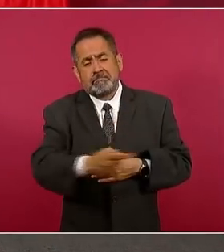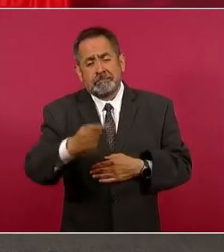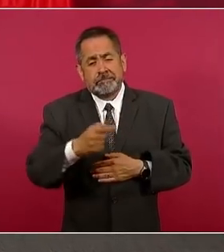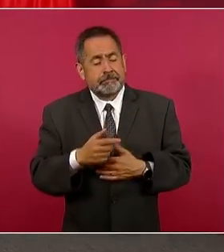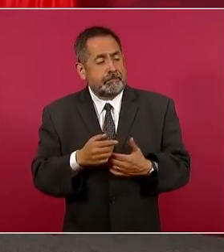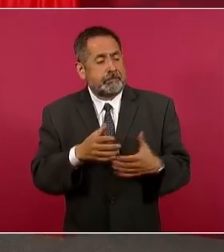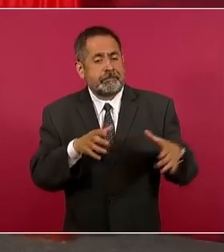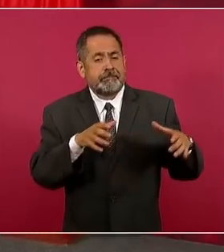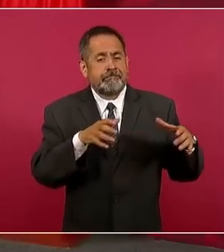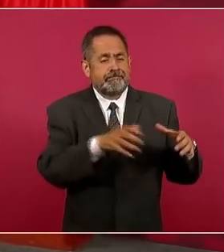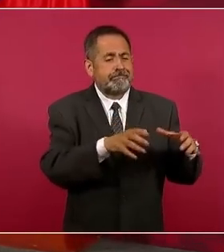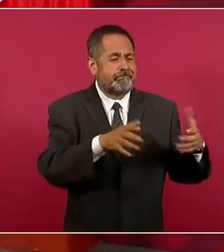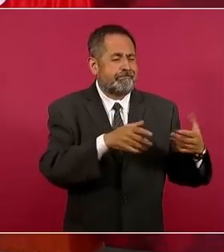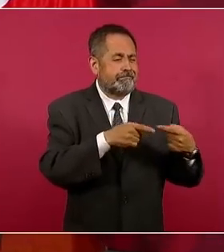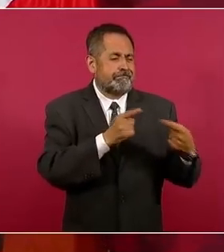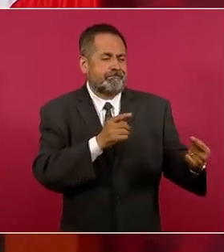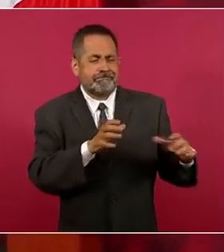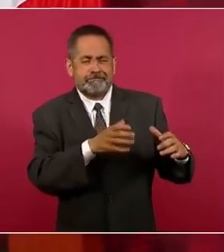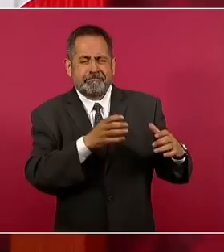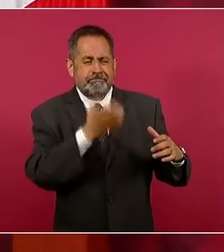bloque conservador.